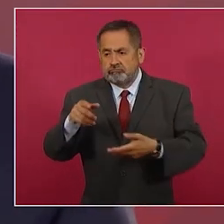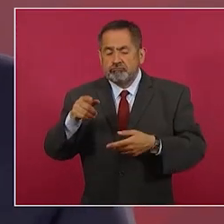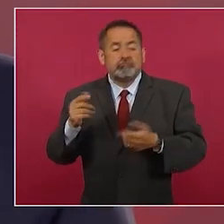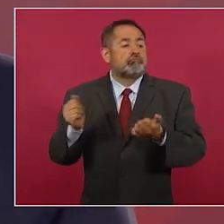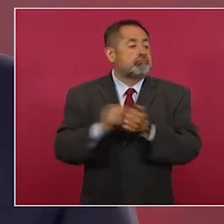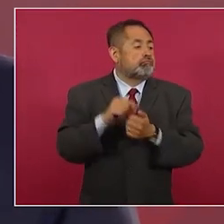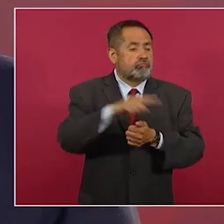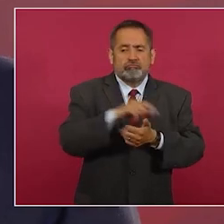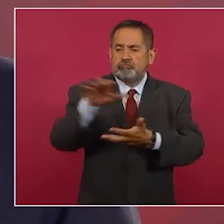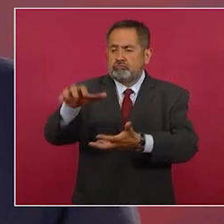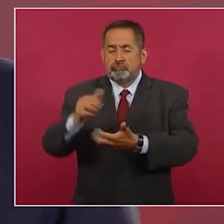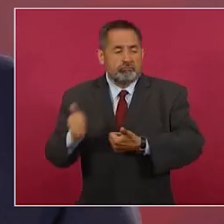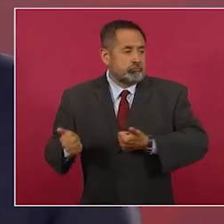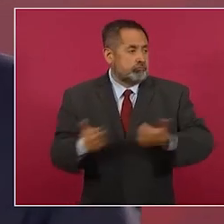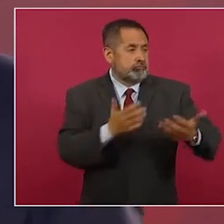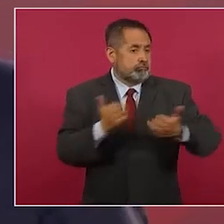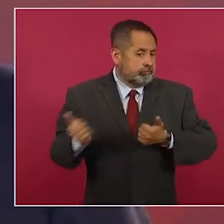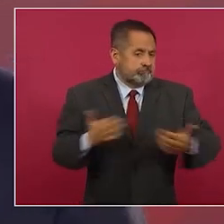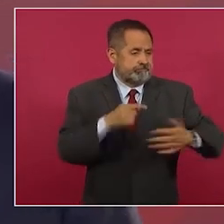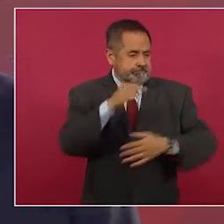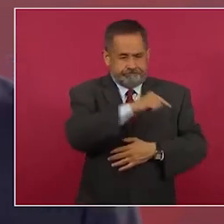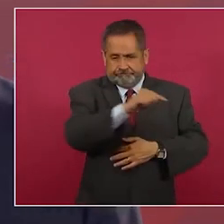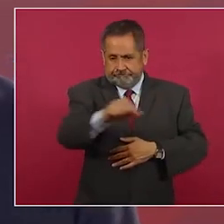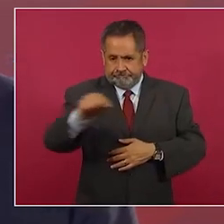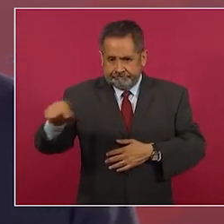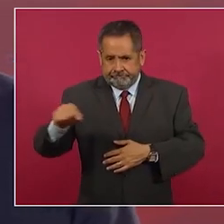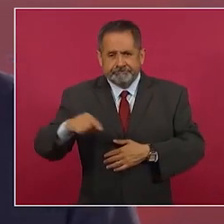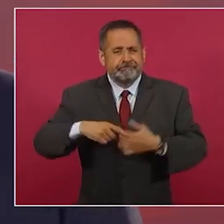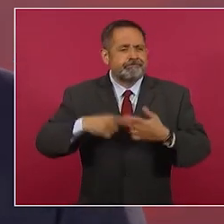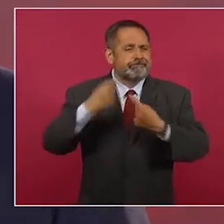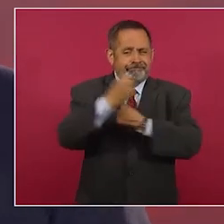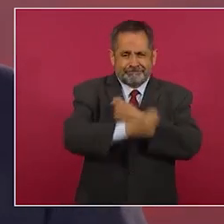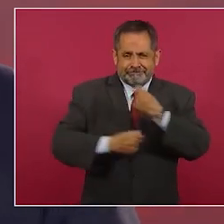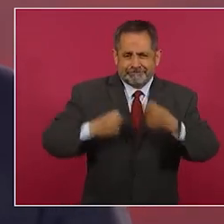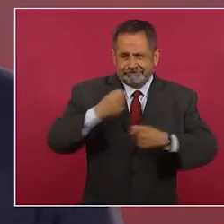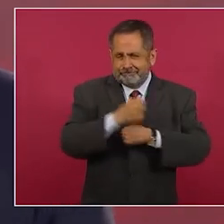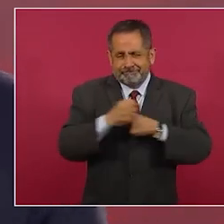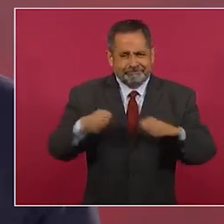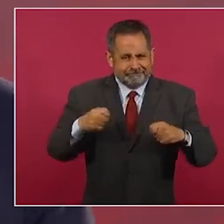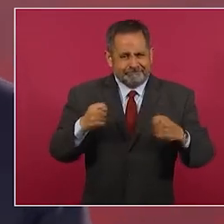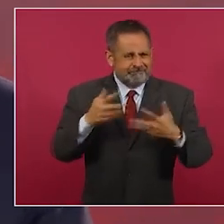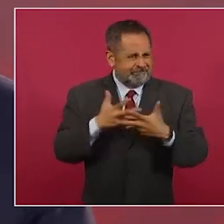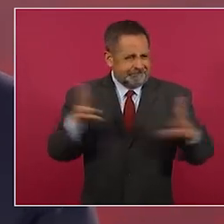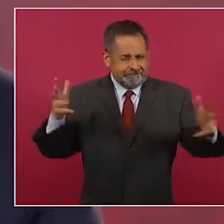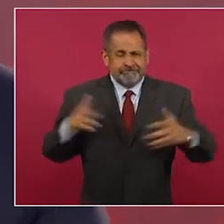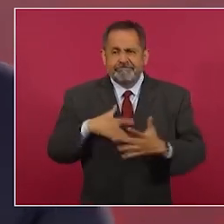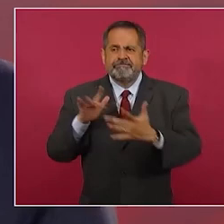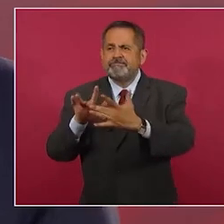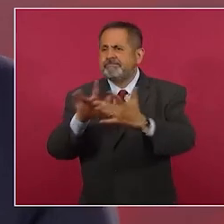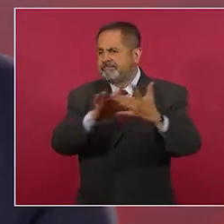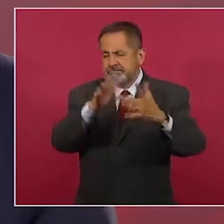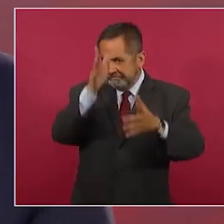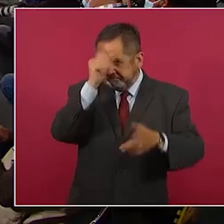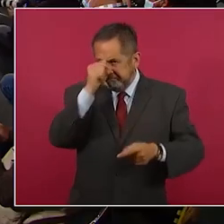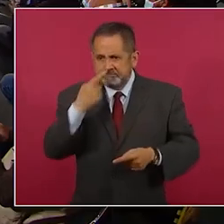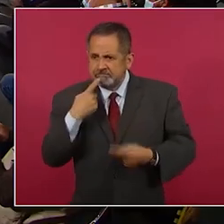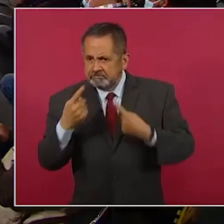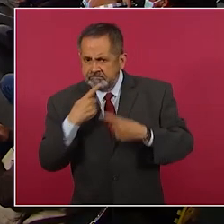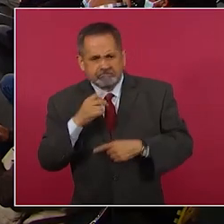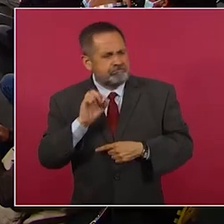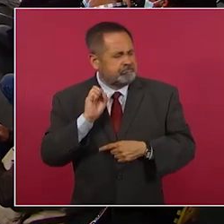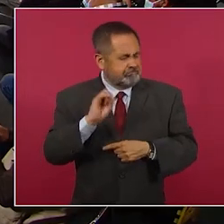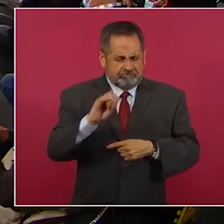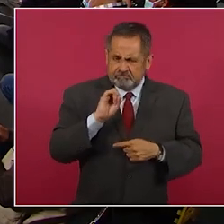con las tiendas departamentales con todas y están